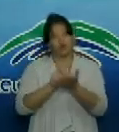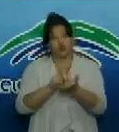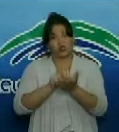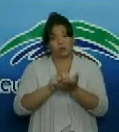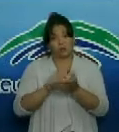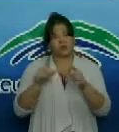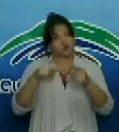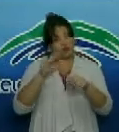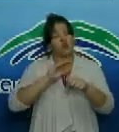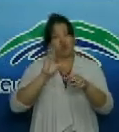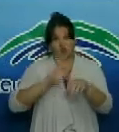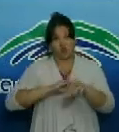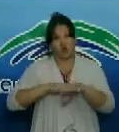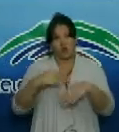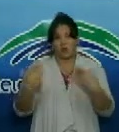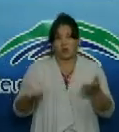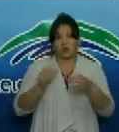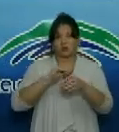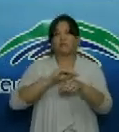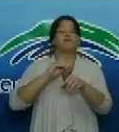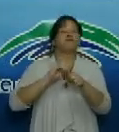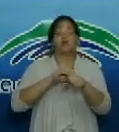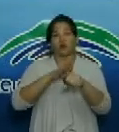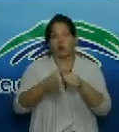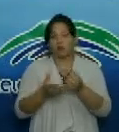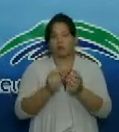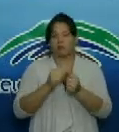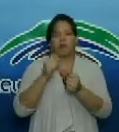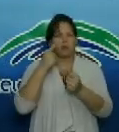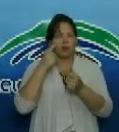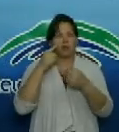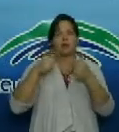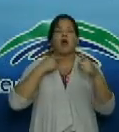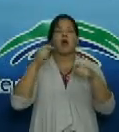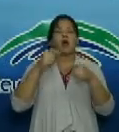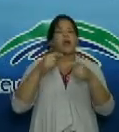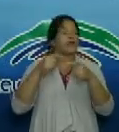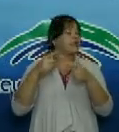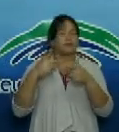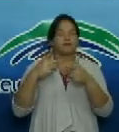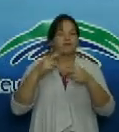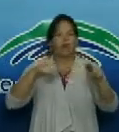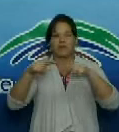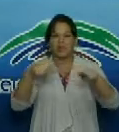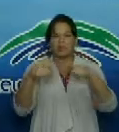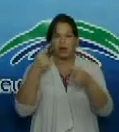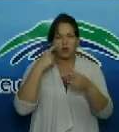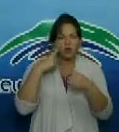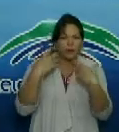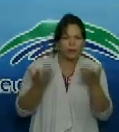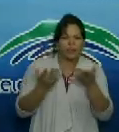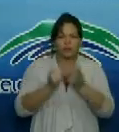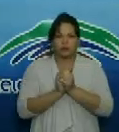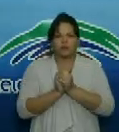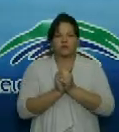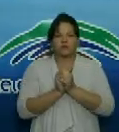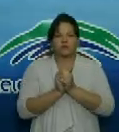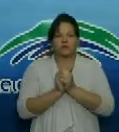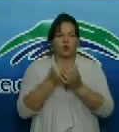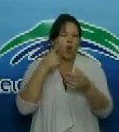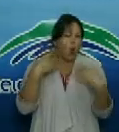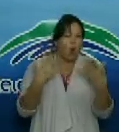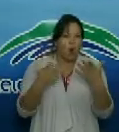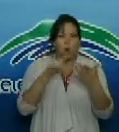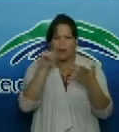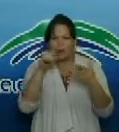de la COVID-19 vamos a conversar con el segundo administrador de esta instalación Danis Angarica para conocer cómo están trabajando en